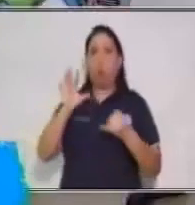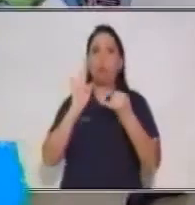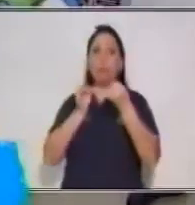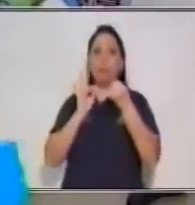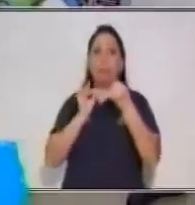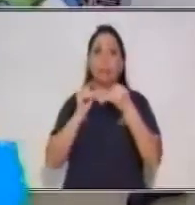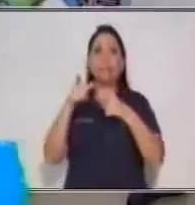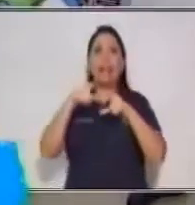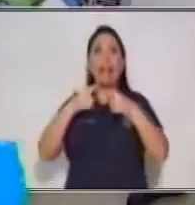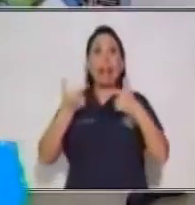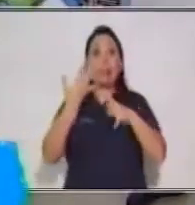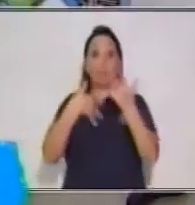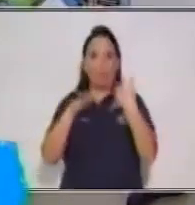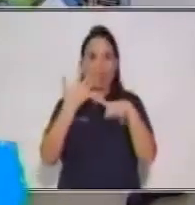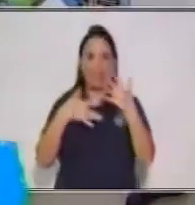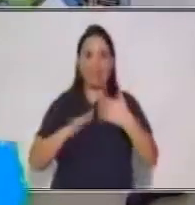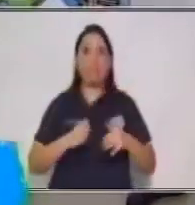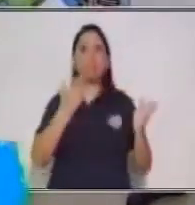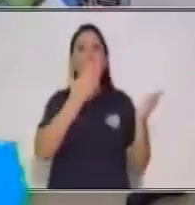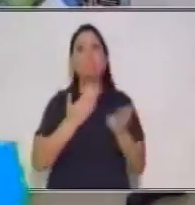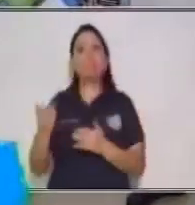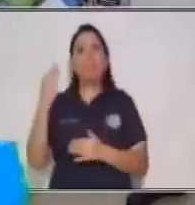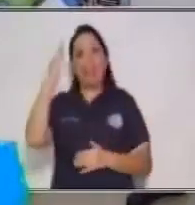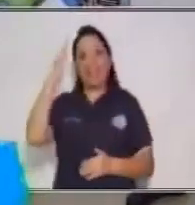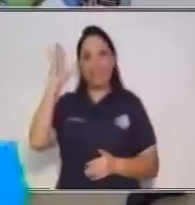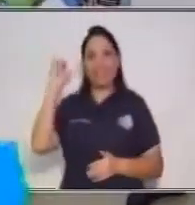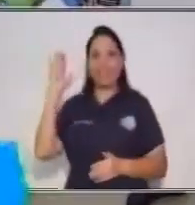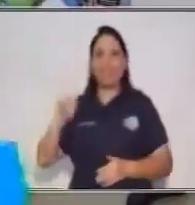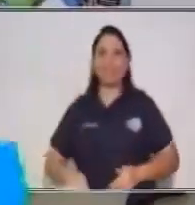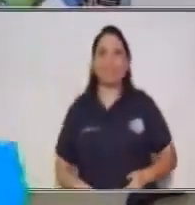la interpretación de la lengua de señas. Bienvenida, Carmen.